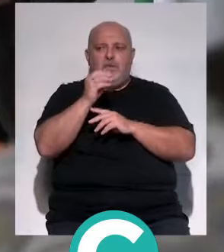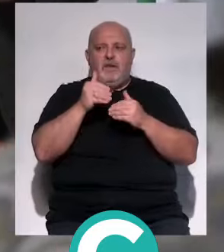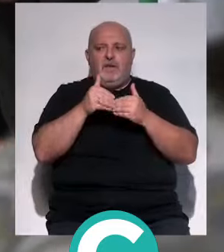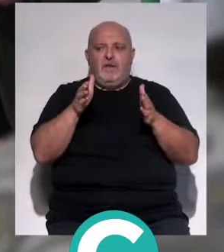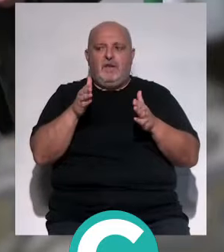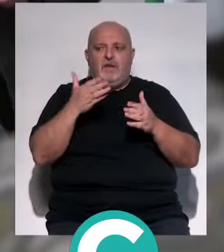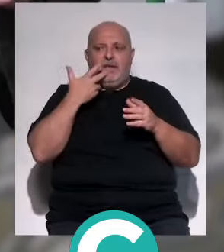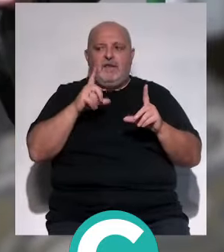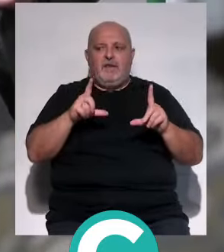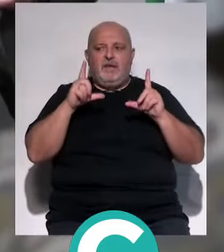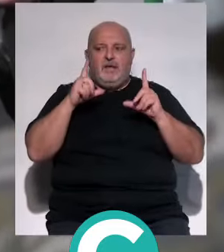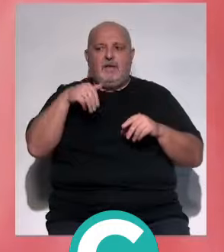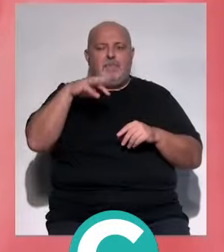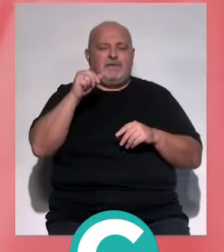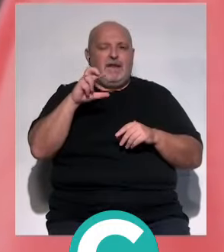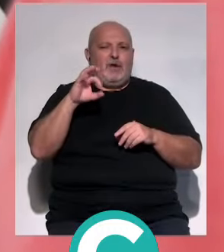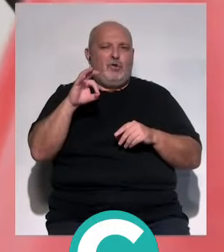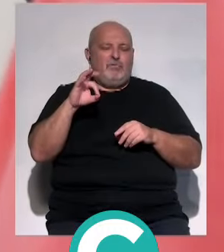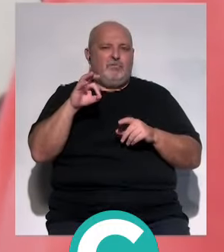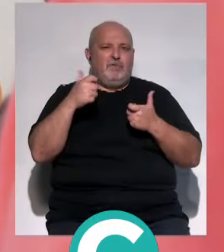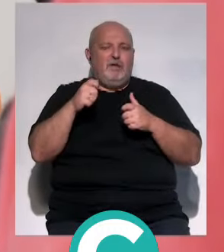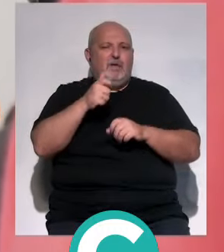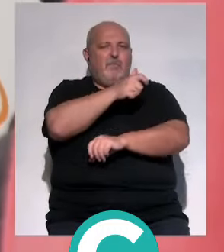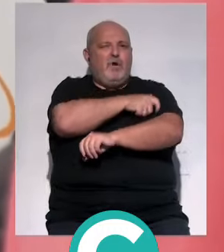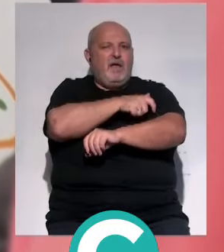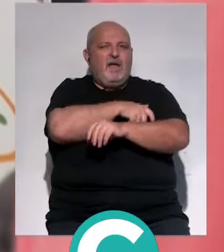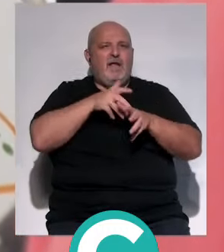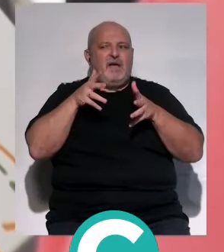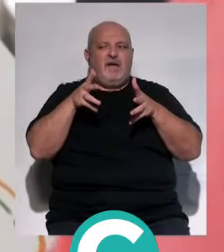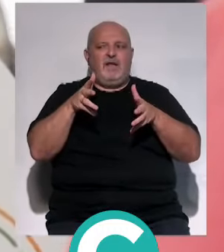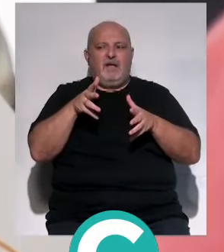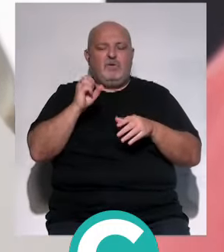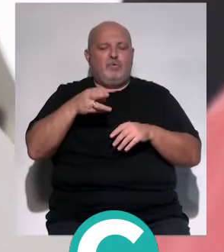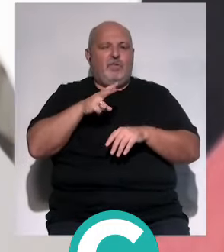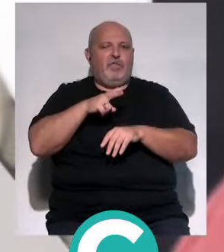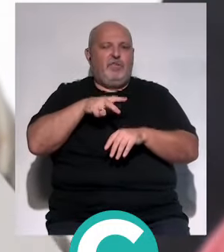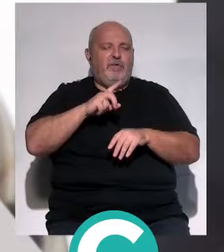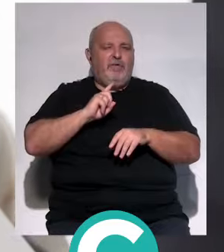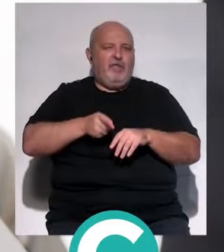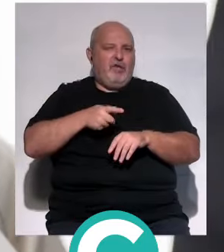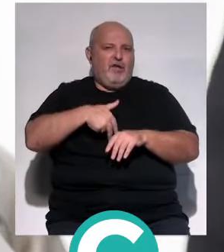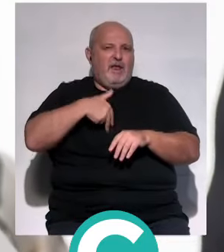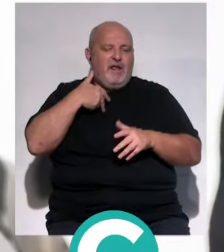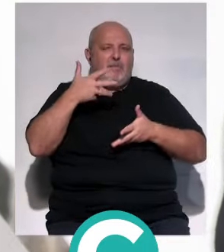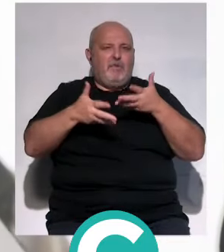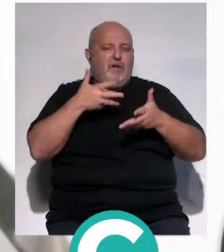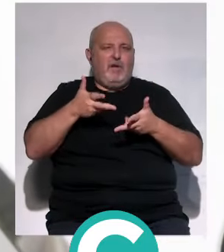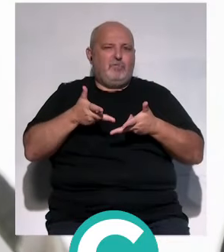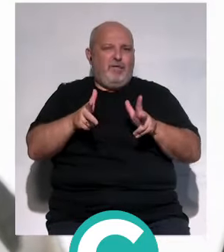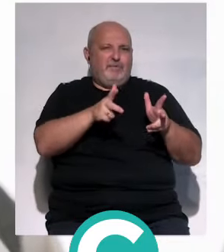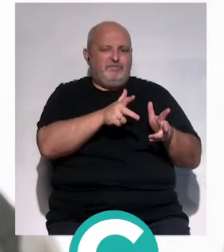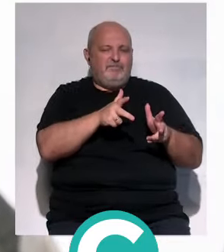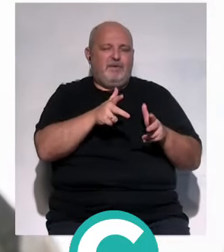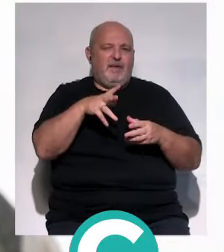la ha protagonizado Marta Rico Donovan, vocal asesora de la Subdirección General de Promoción y Autorizaciones